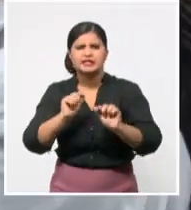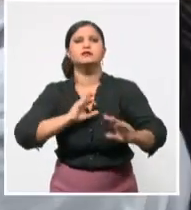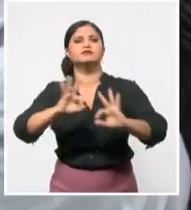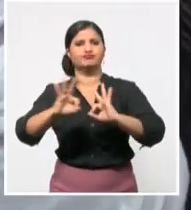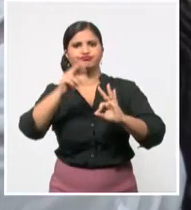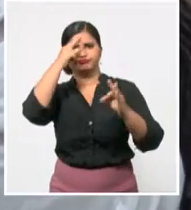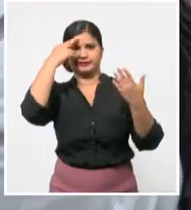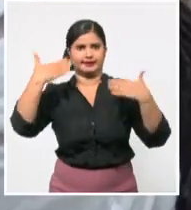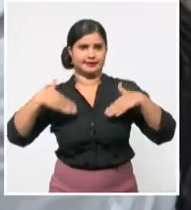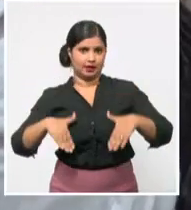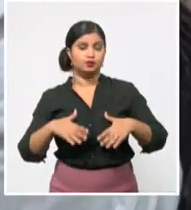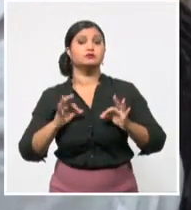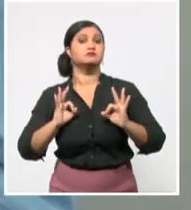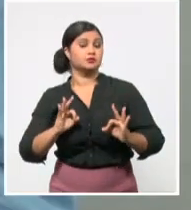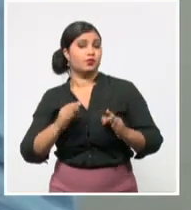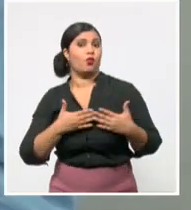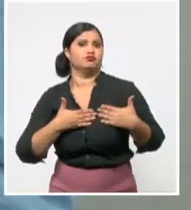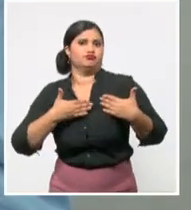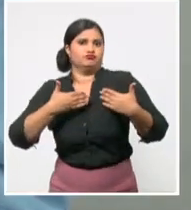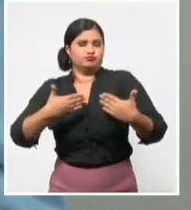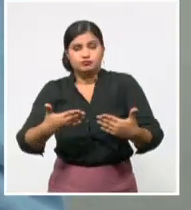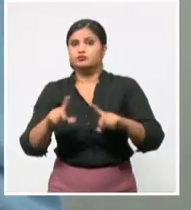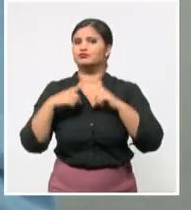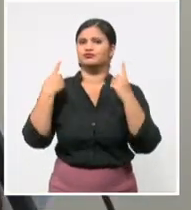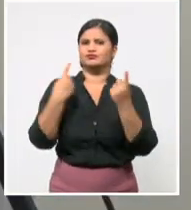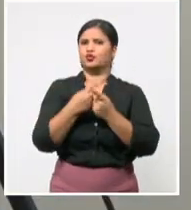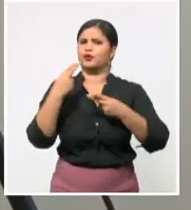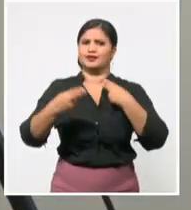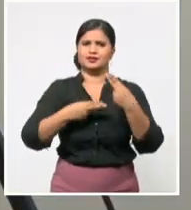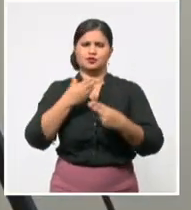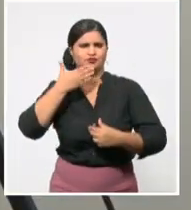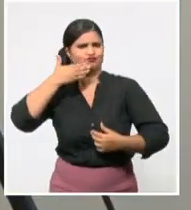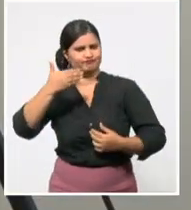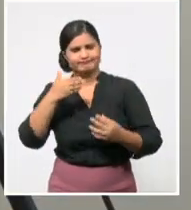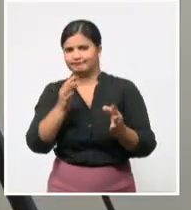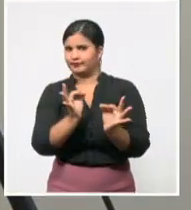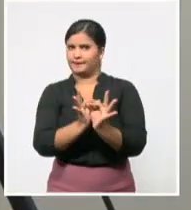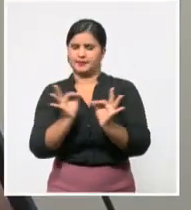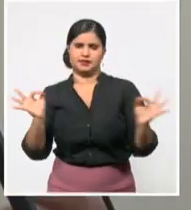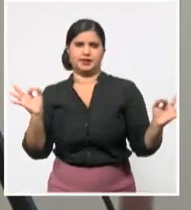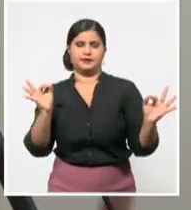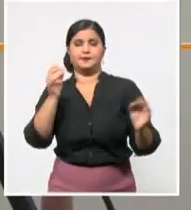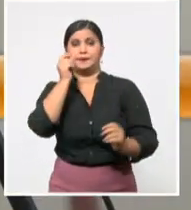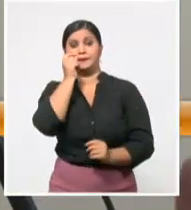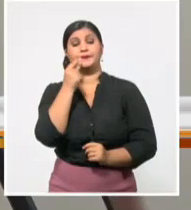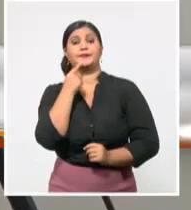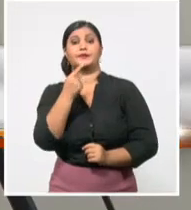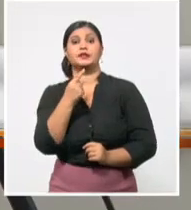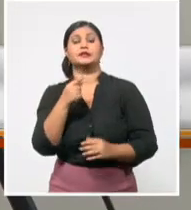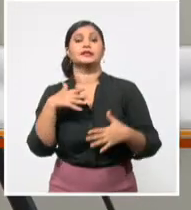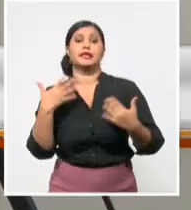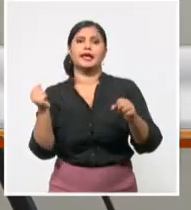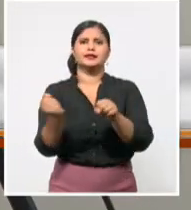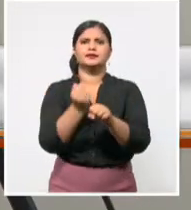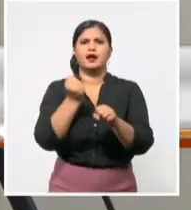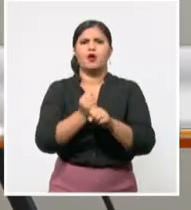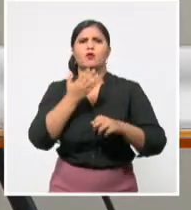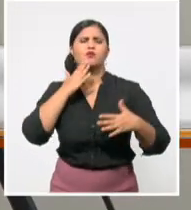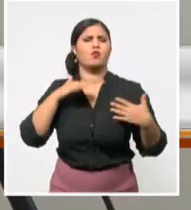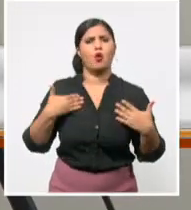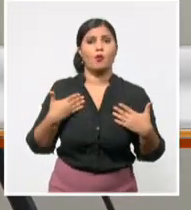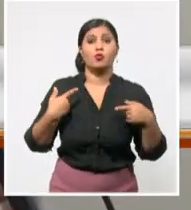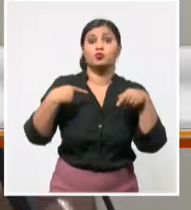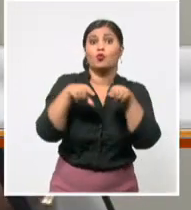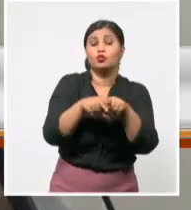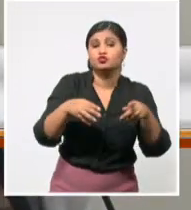humanismo permitió derribar barreras idiomáticas y profesionales. El trabajo era la forma de estar en todo y eso suplía